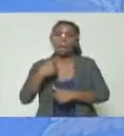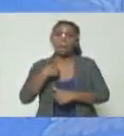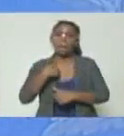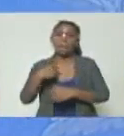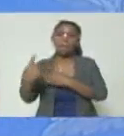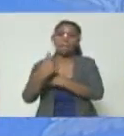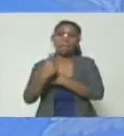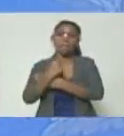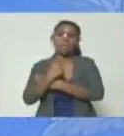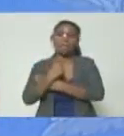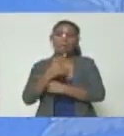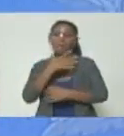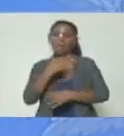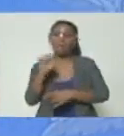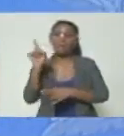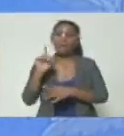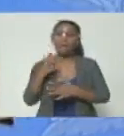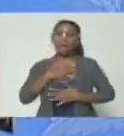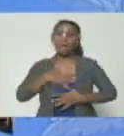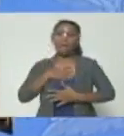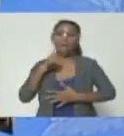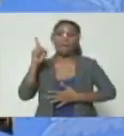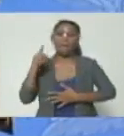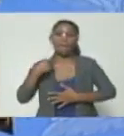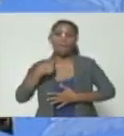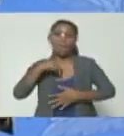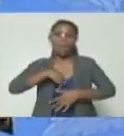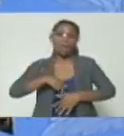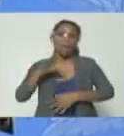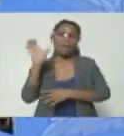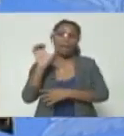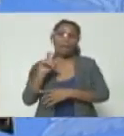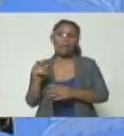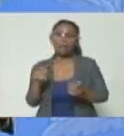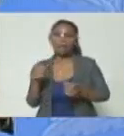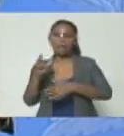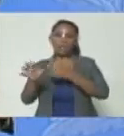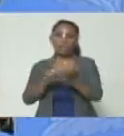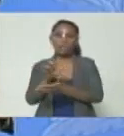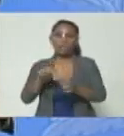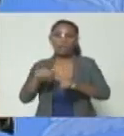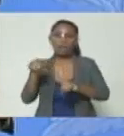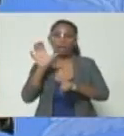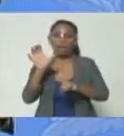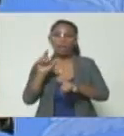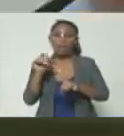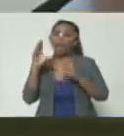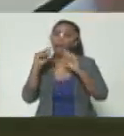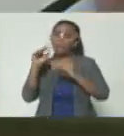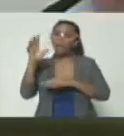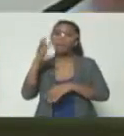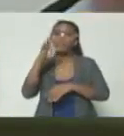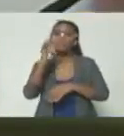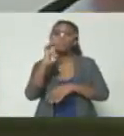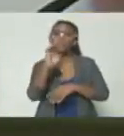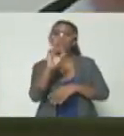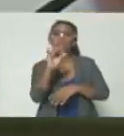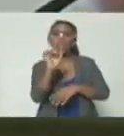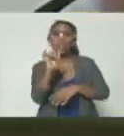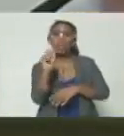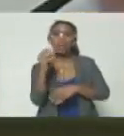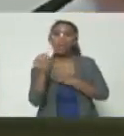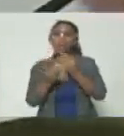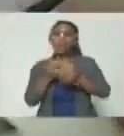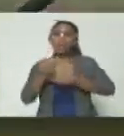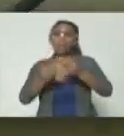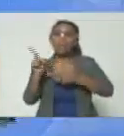a que se suelte la fiesta en Caracas. Pero Gavilán le dice habla con Freddy y él te explica cómo vamos a hacer